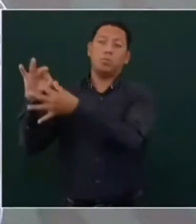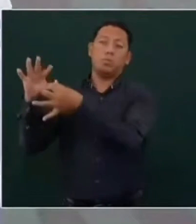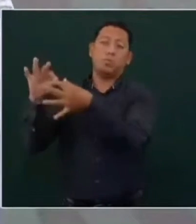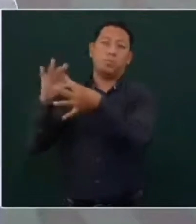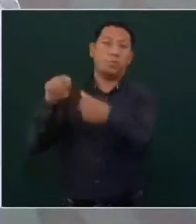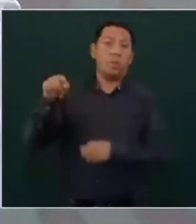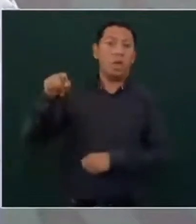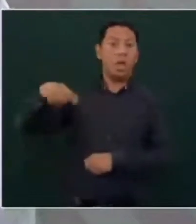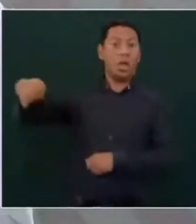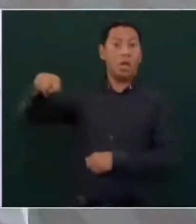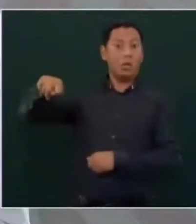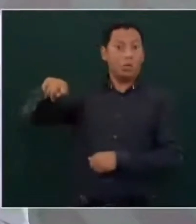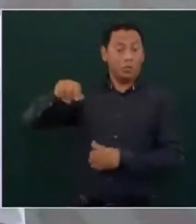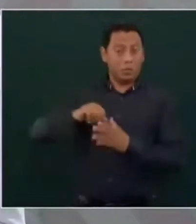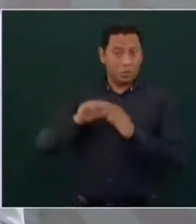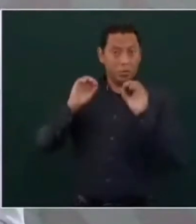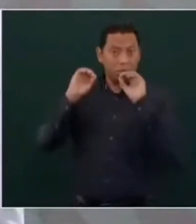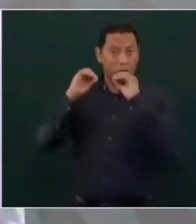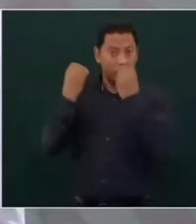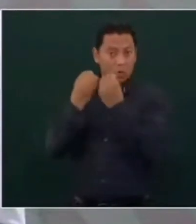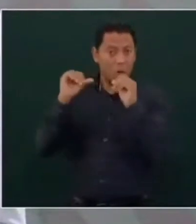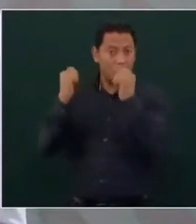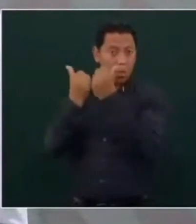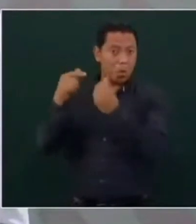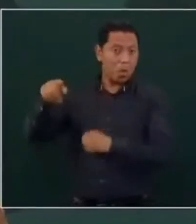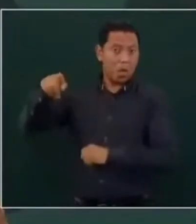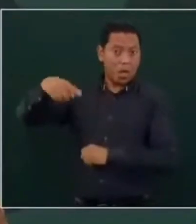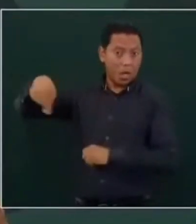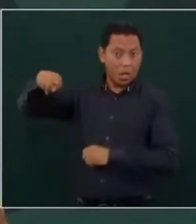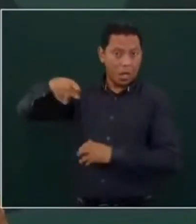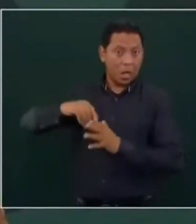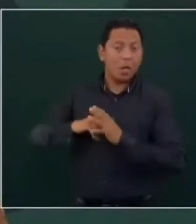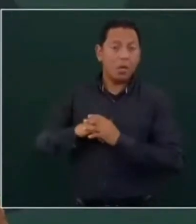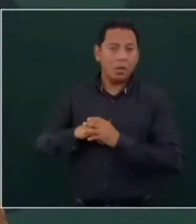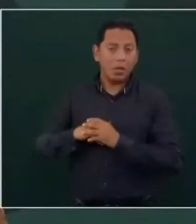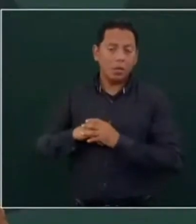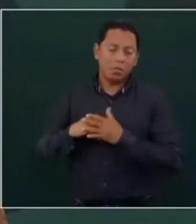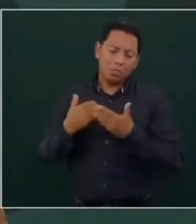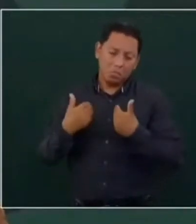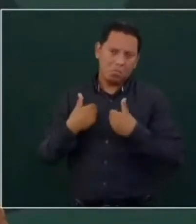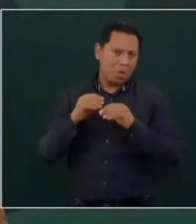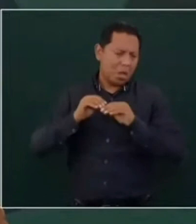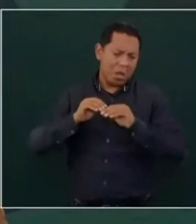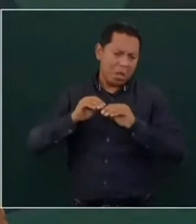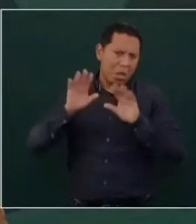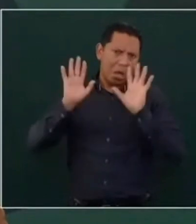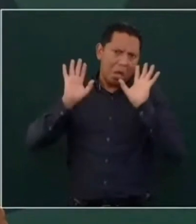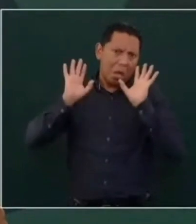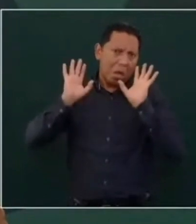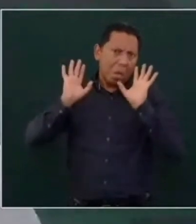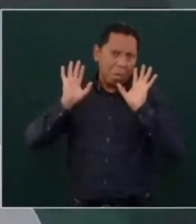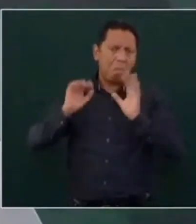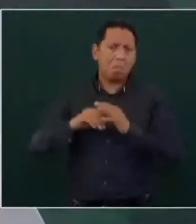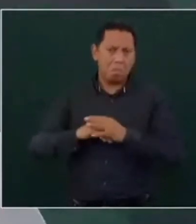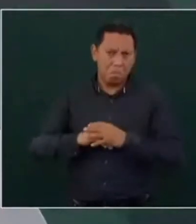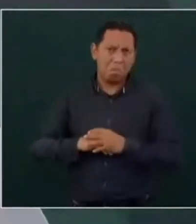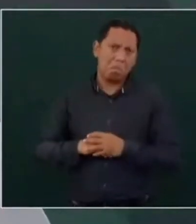y era legítimo el que